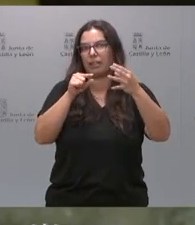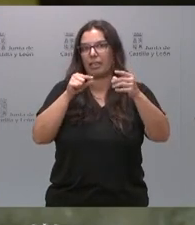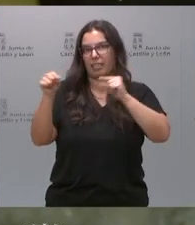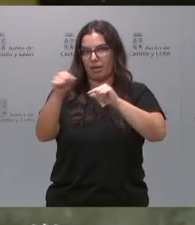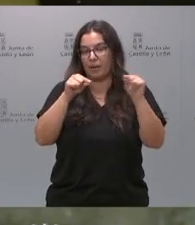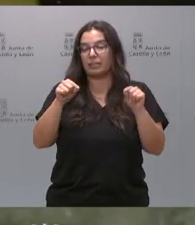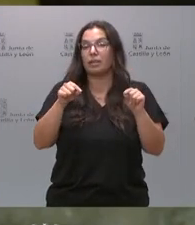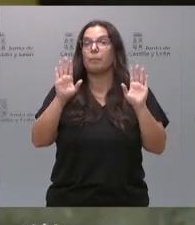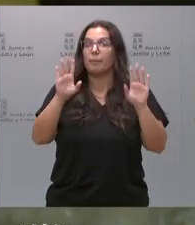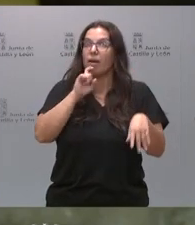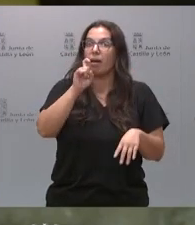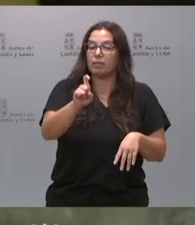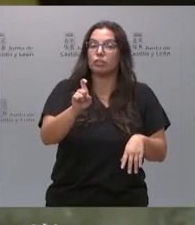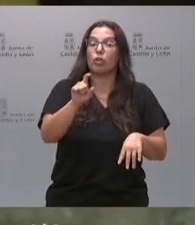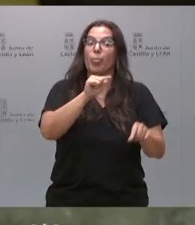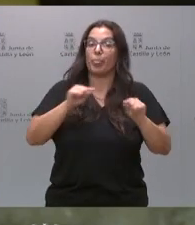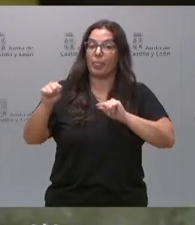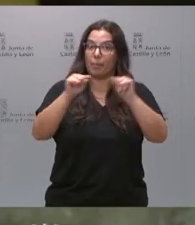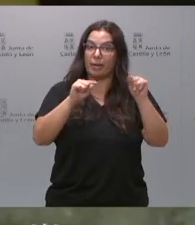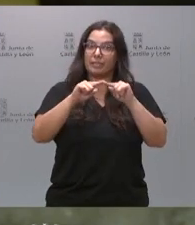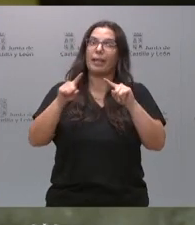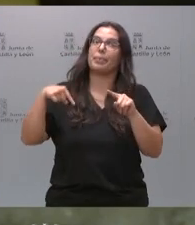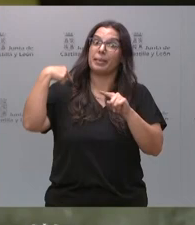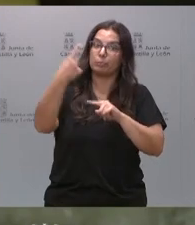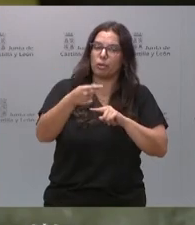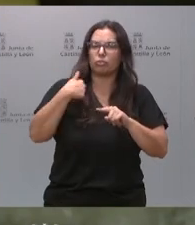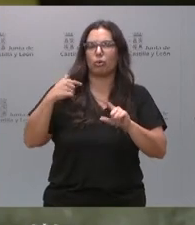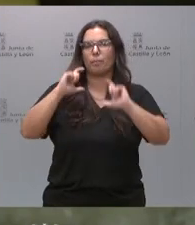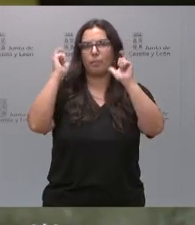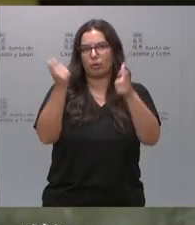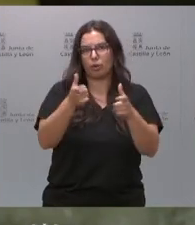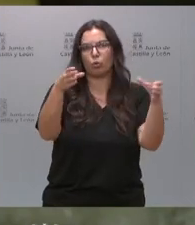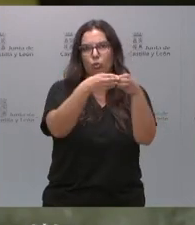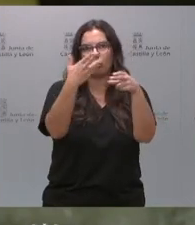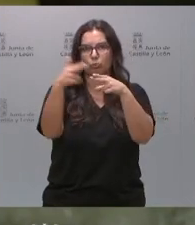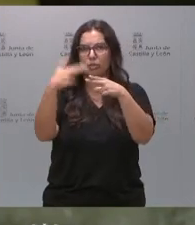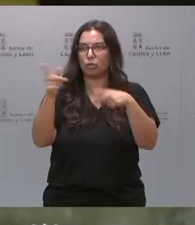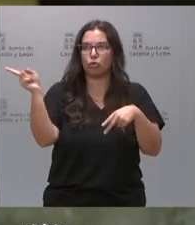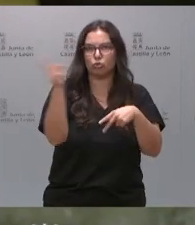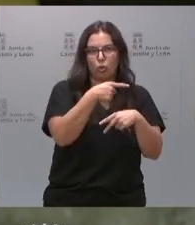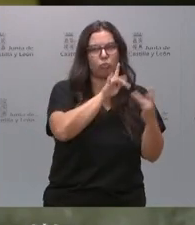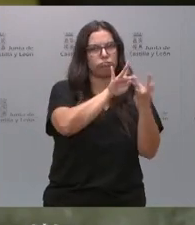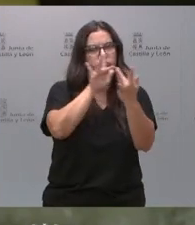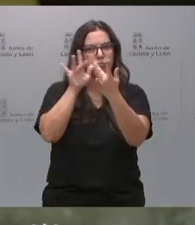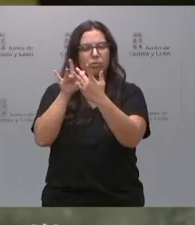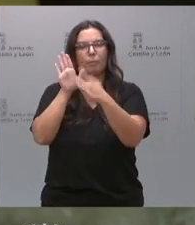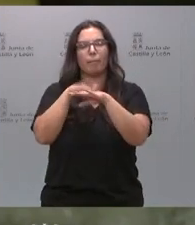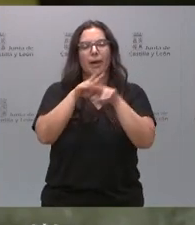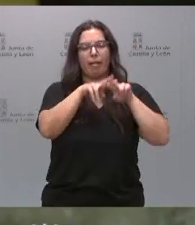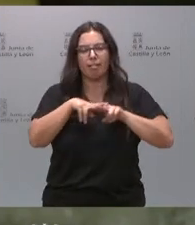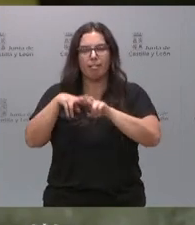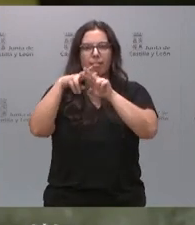una vez celebrado el debate me reuniré con todos los grupos políticos para analizar